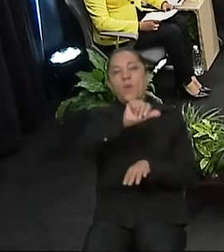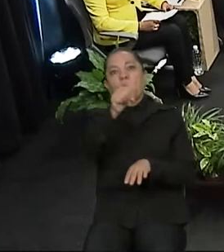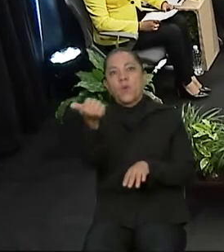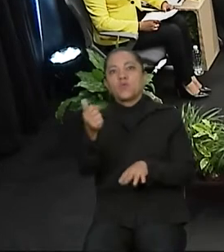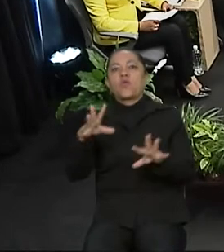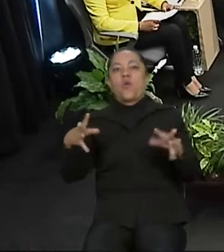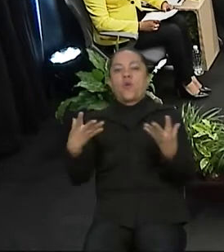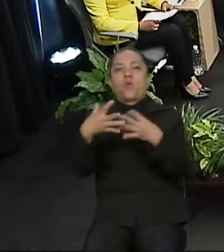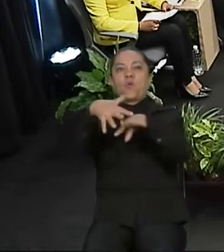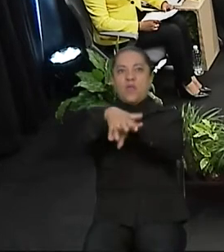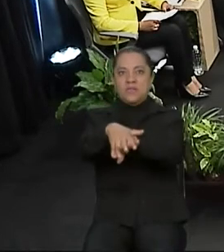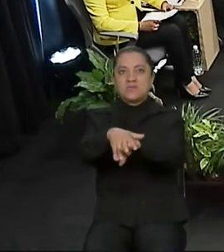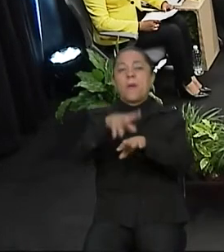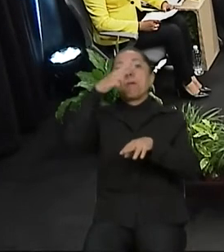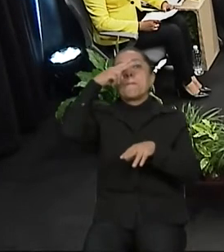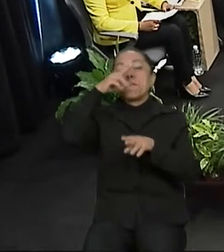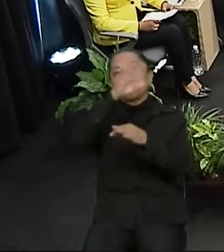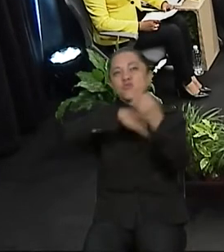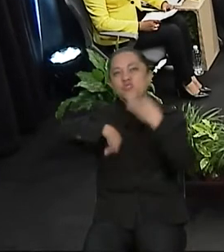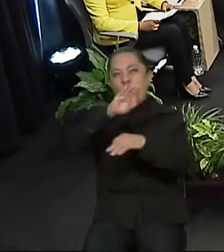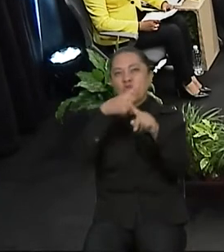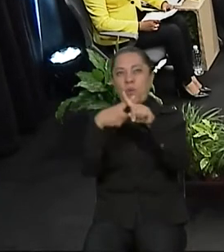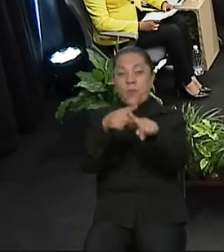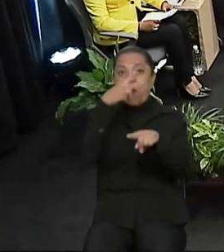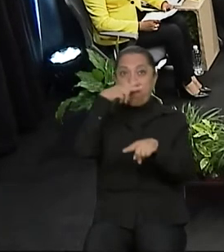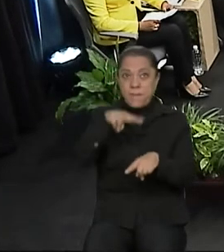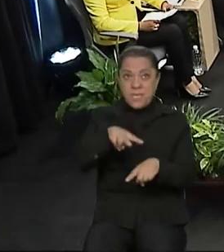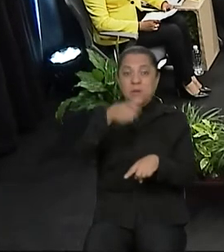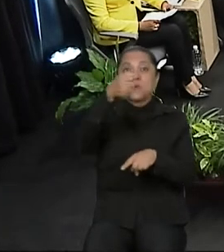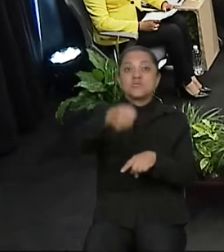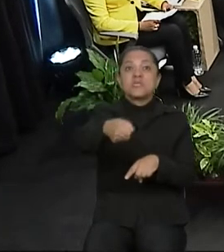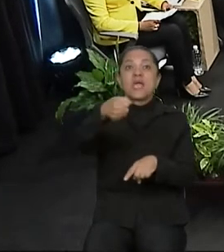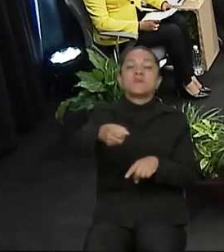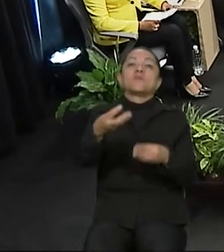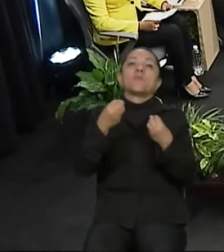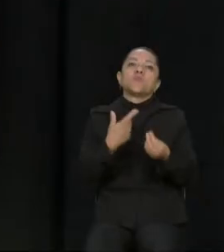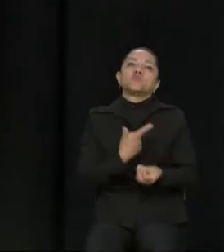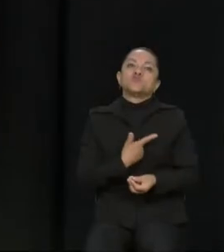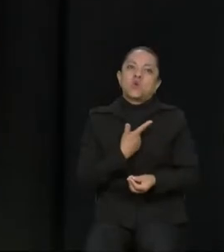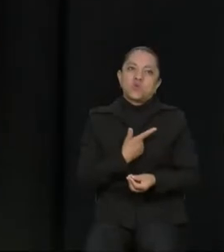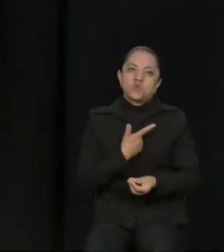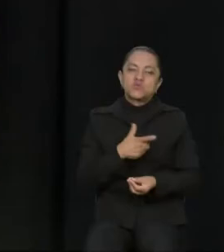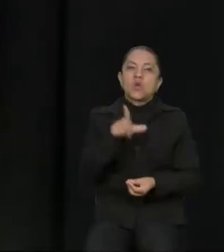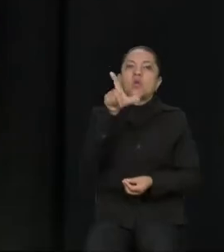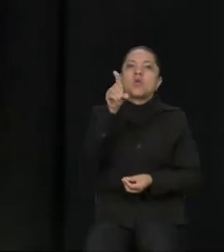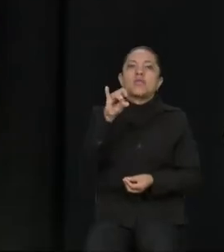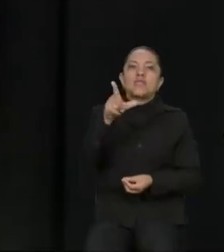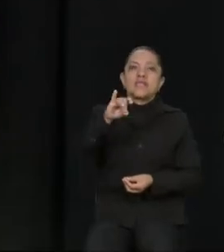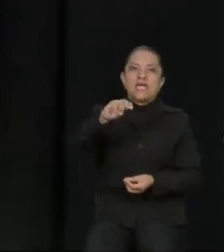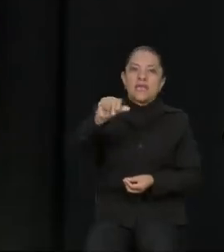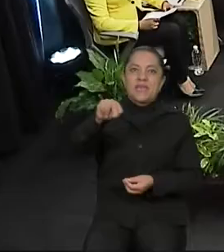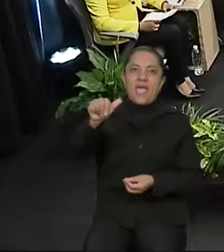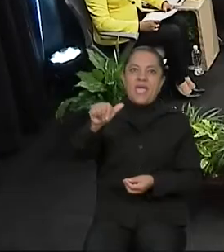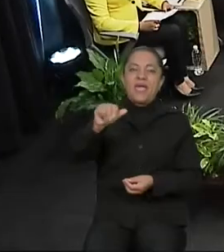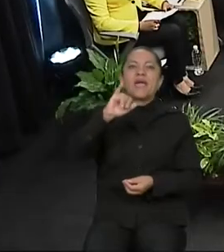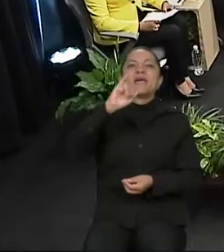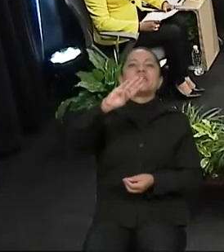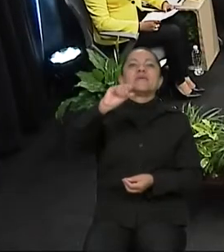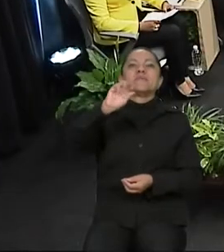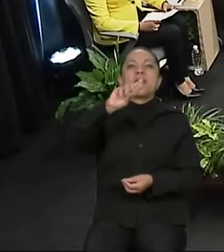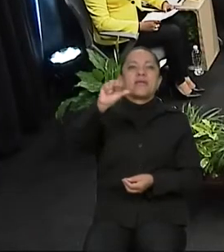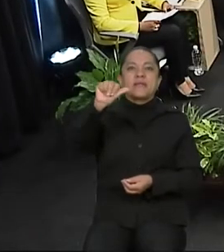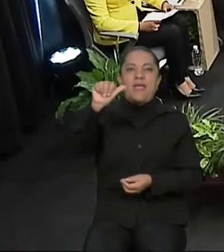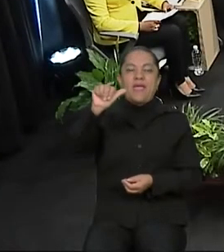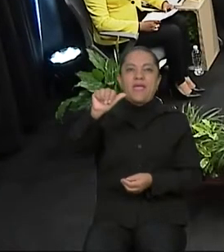a todos por México, saludamos con mucho gusto a Liliana Ibarra Campos. A sus órdenes, buenas noches. Gracias, Liliana